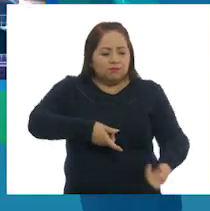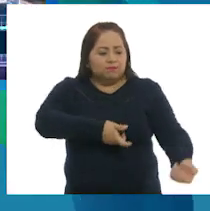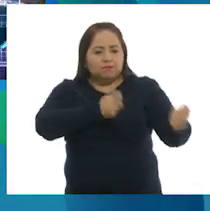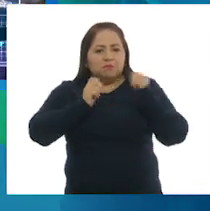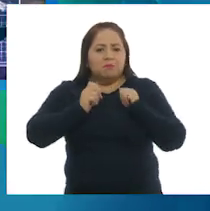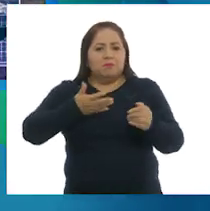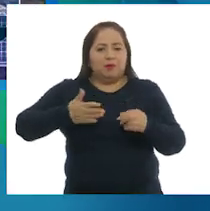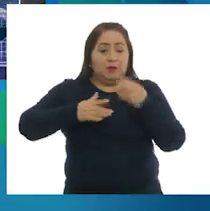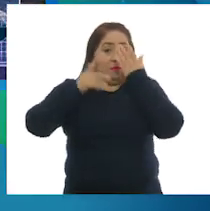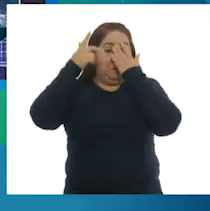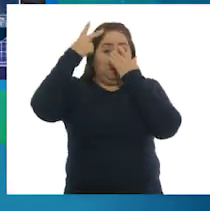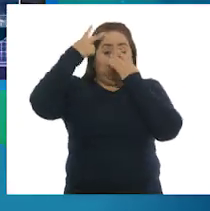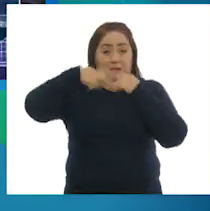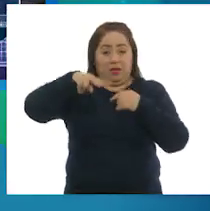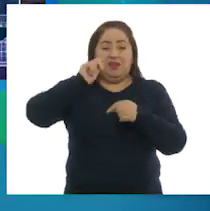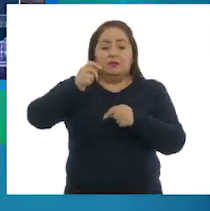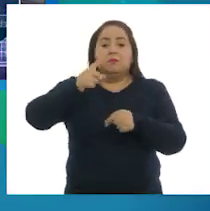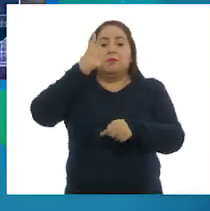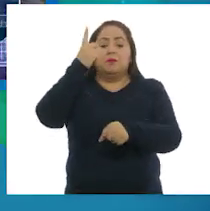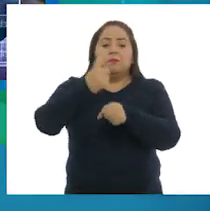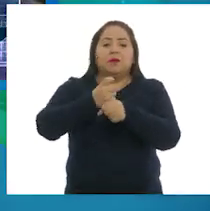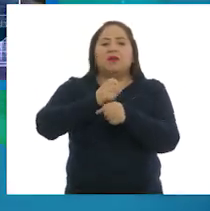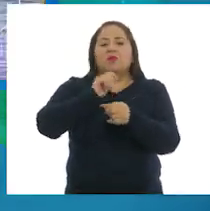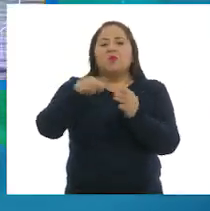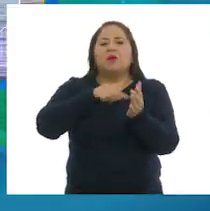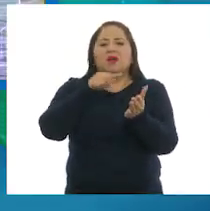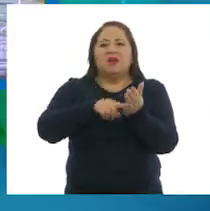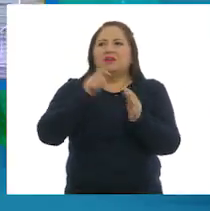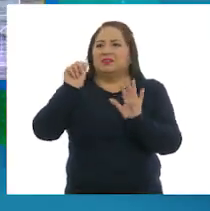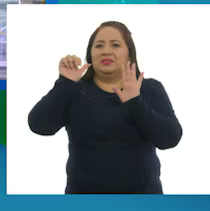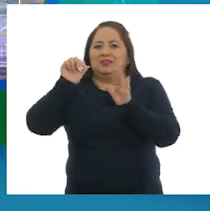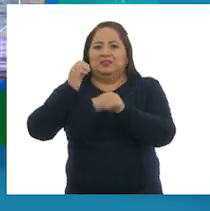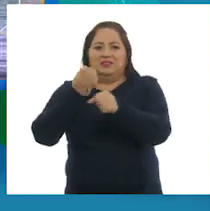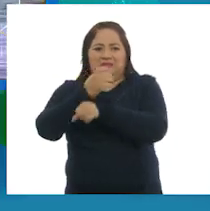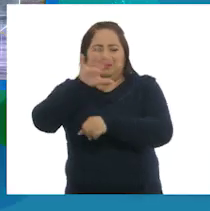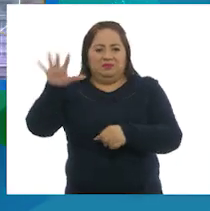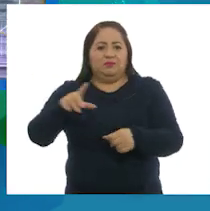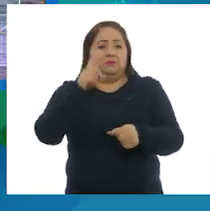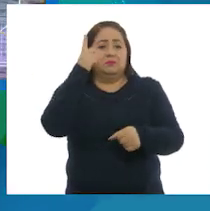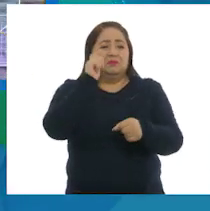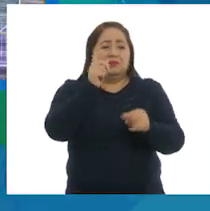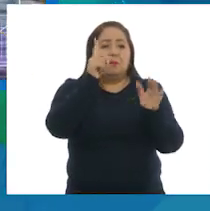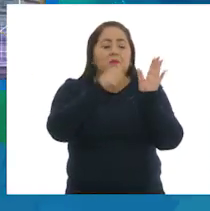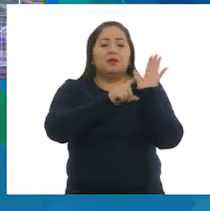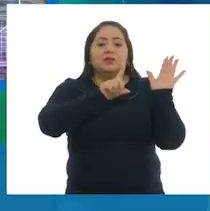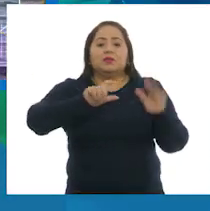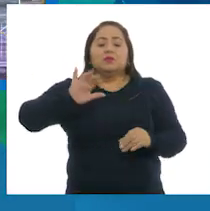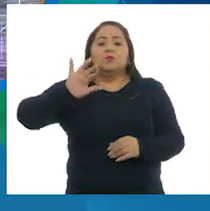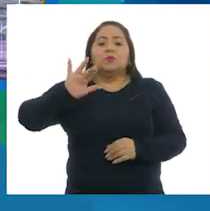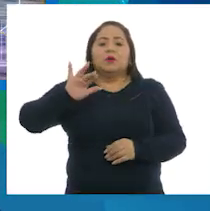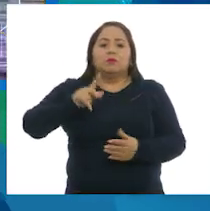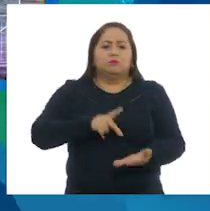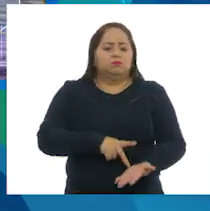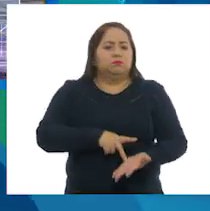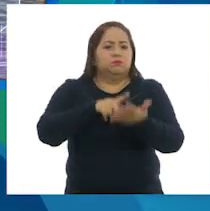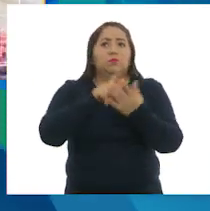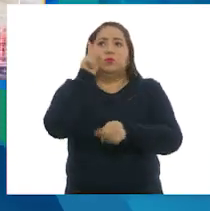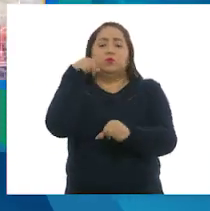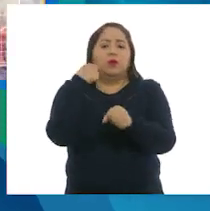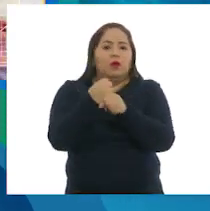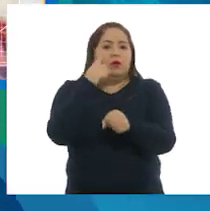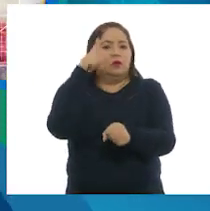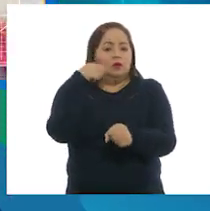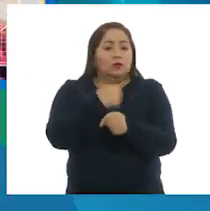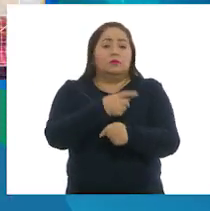México ocupa el lugar número 16 a nivel mundial con una producción pesquera de 1.750 toneladas al año.